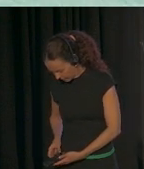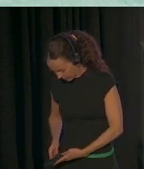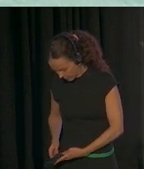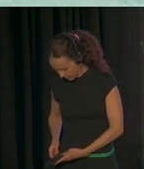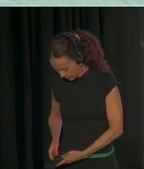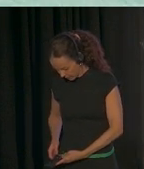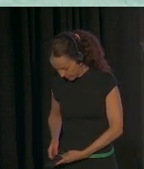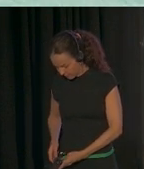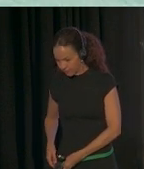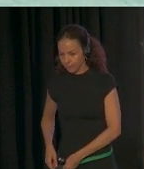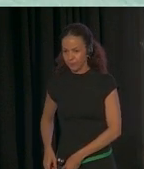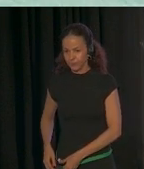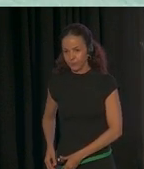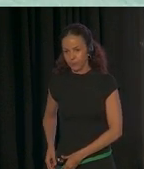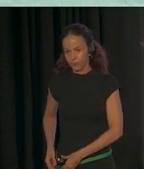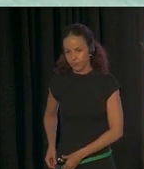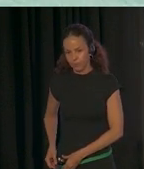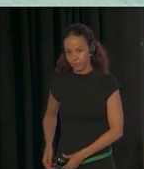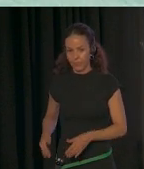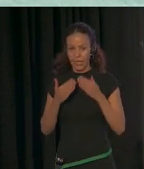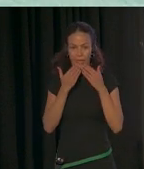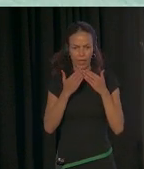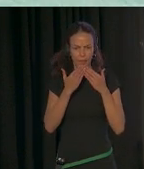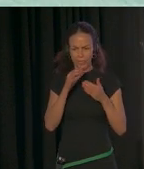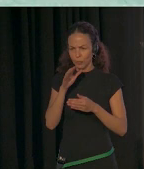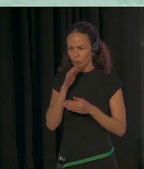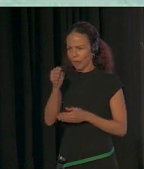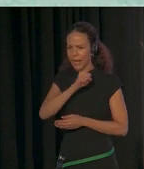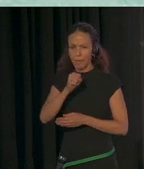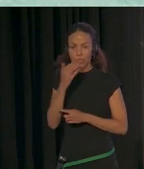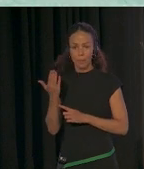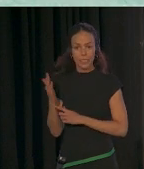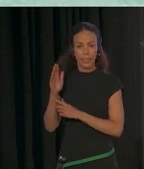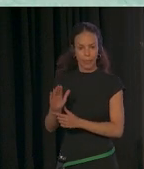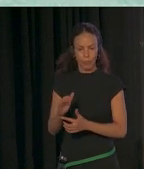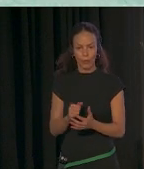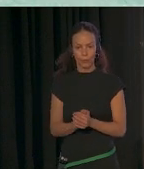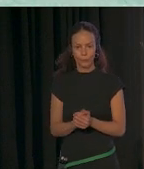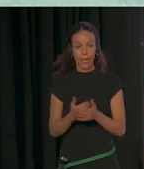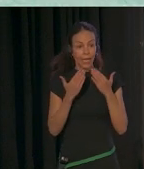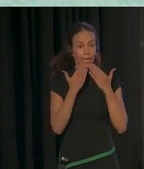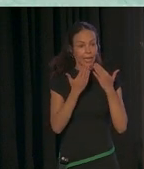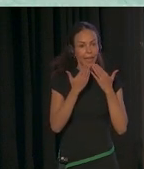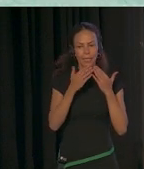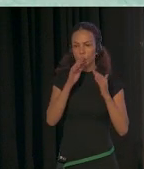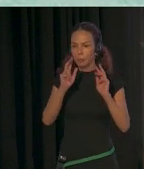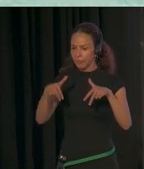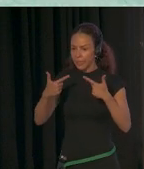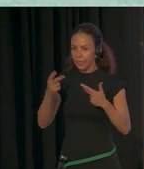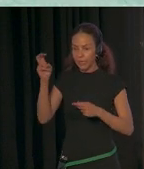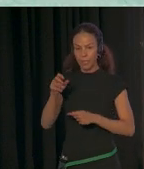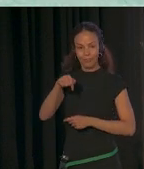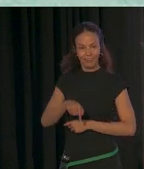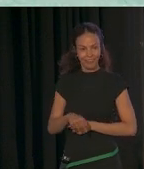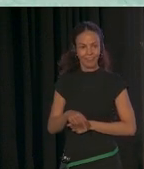Muchísimas gracias por una fantástica presentación y muchas gracias por permitirnos estar hoy aquí y